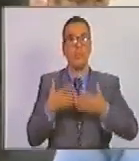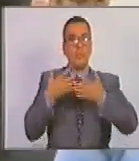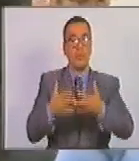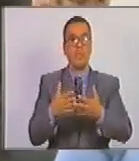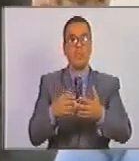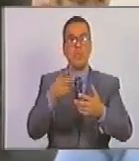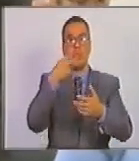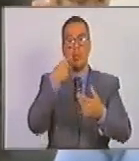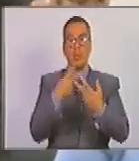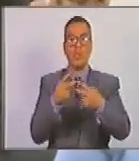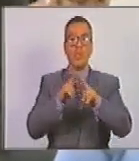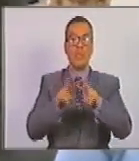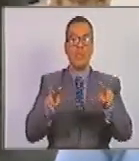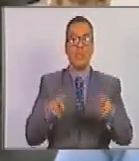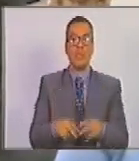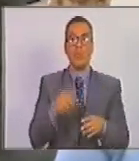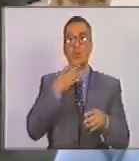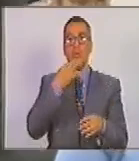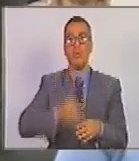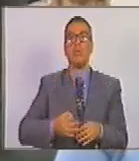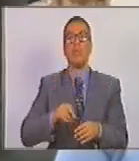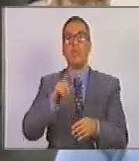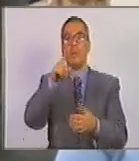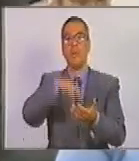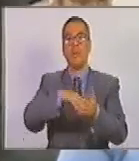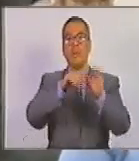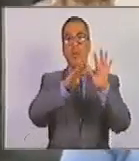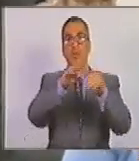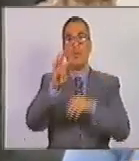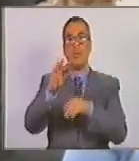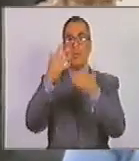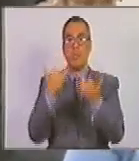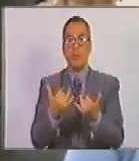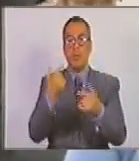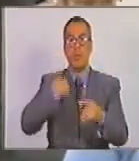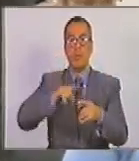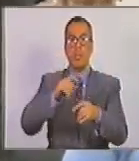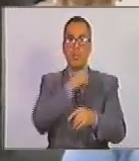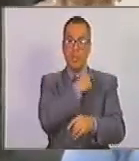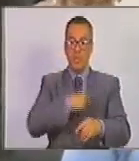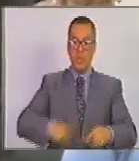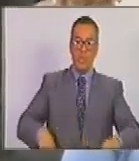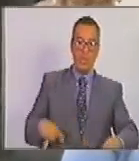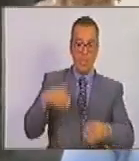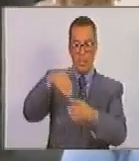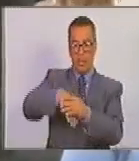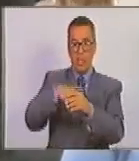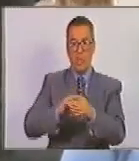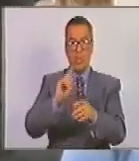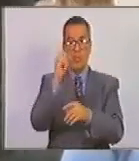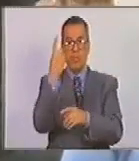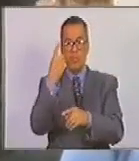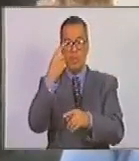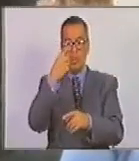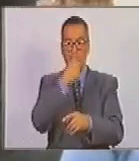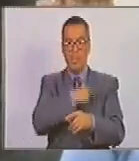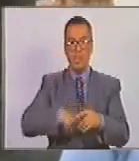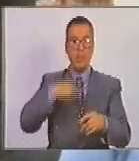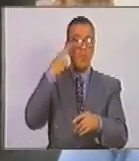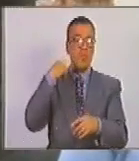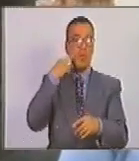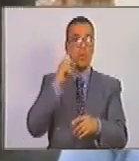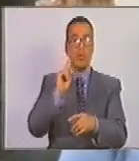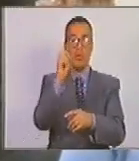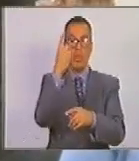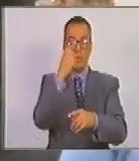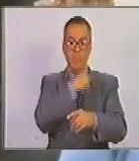premio Nobel de la Paz. Era inminente que ya para el año 94 Mandela iba a ser presidente electo, el primer presidente negro, el primer